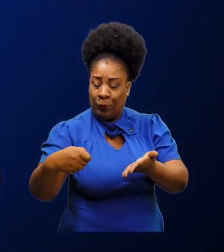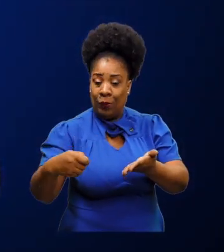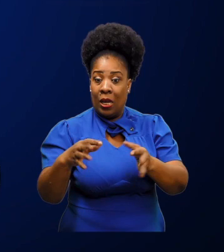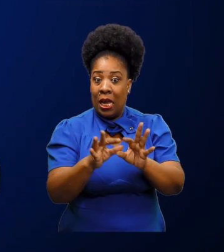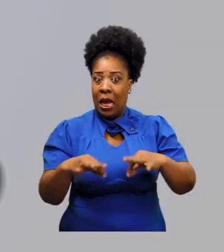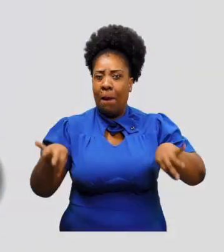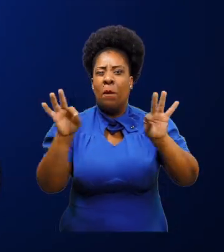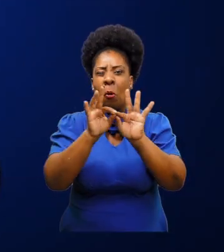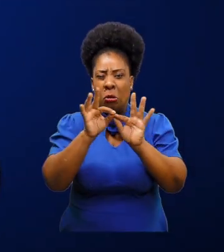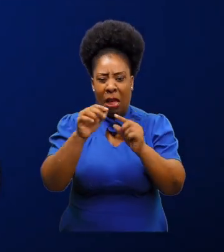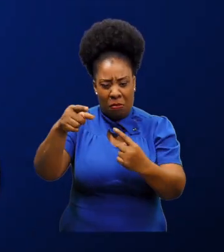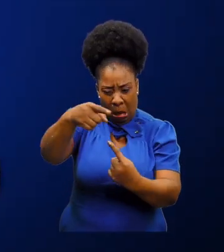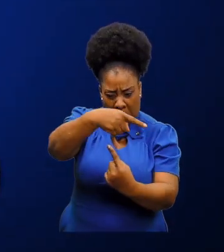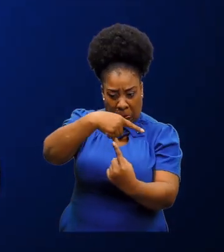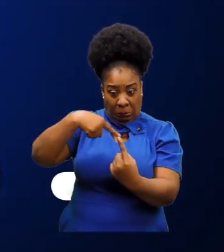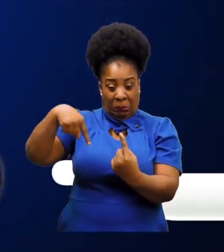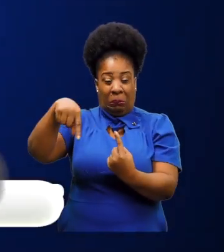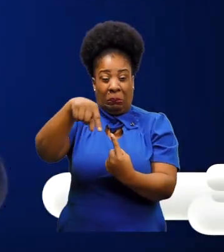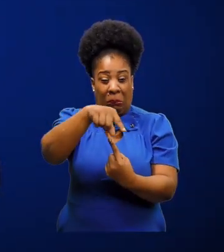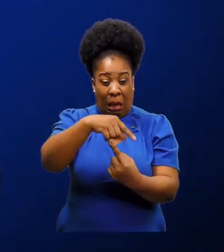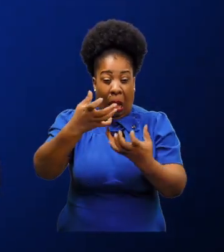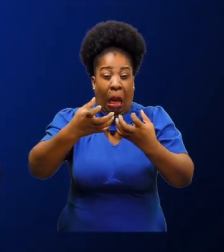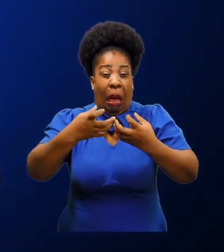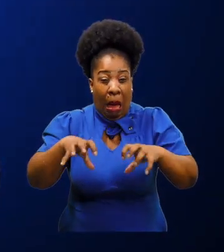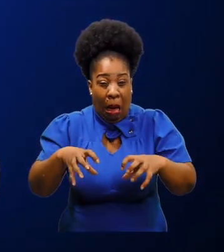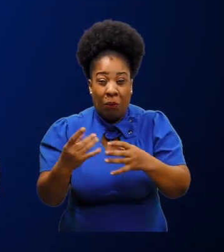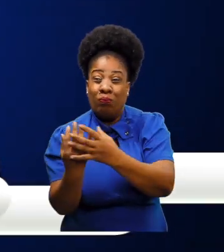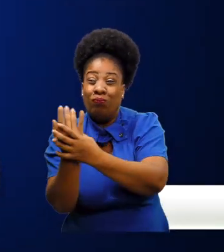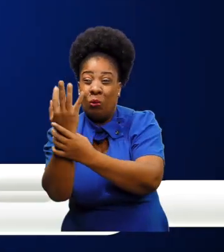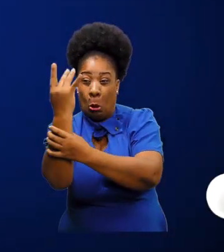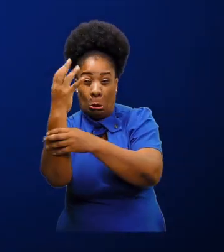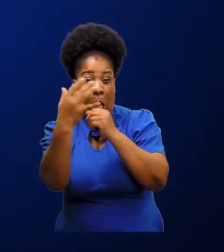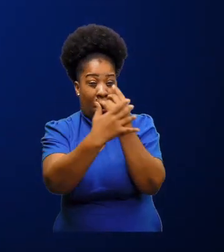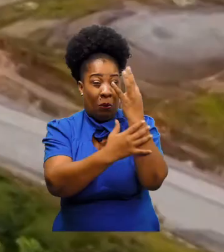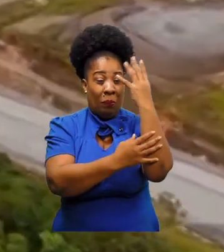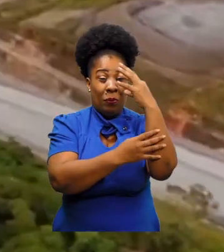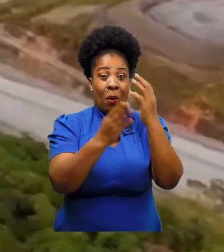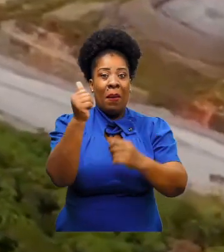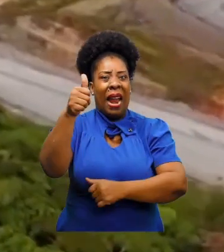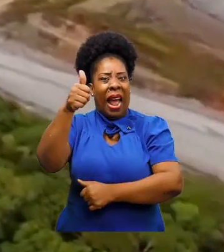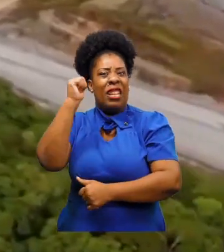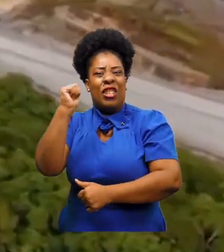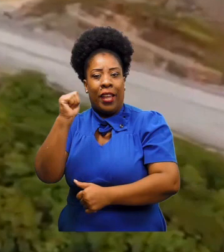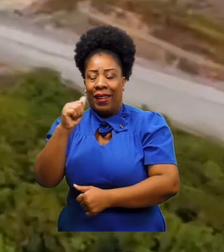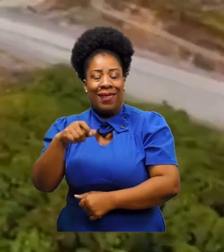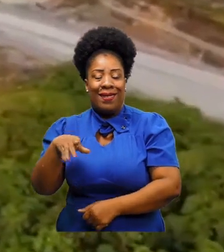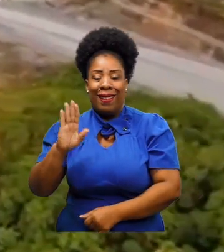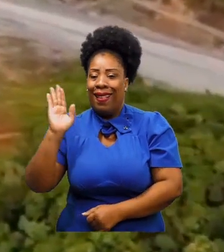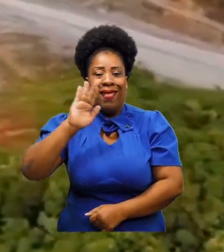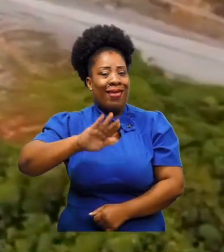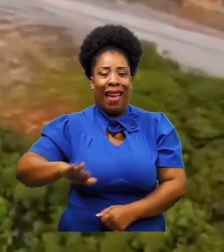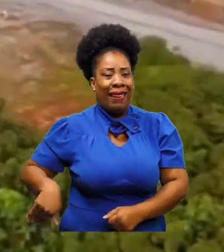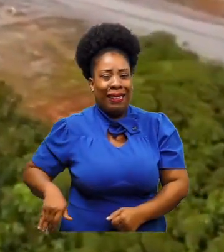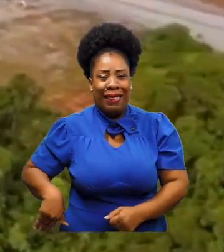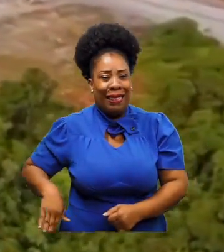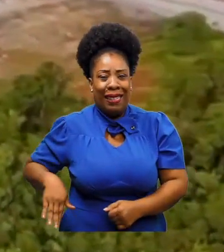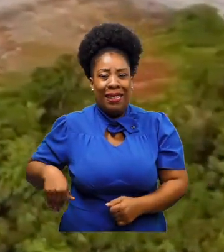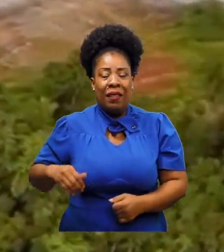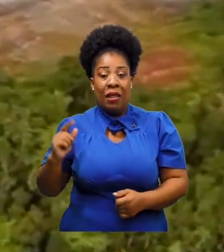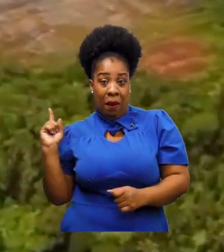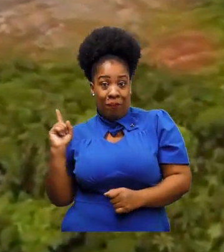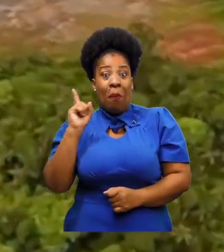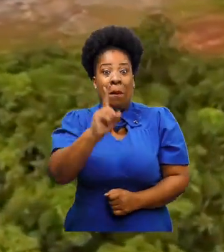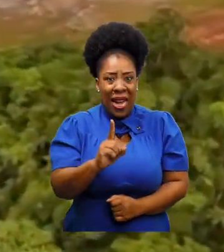daño ecológico. Pido a mi ambiente que inmediatamente, para ayer es tarde, disponga de sus expertos,